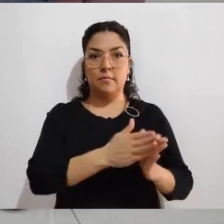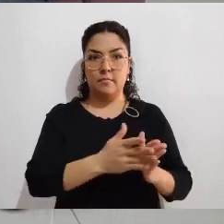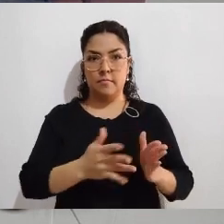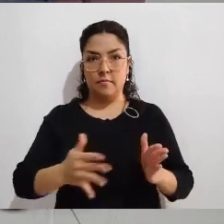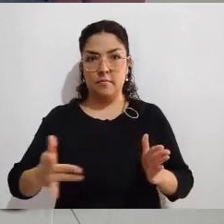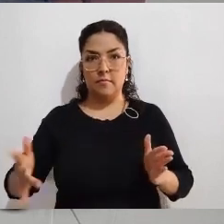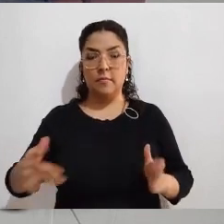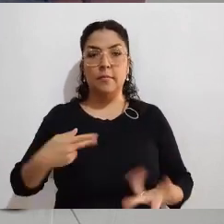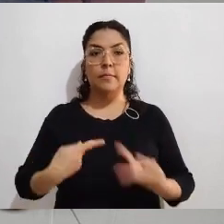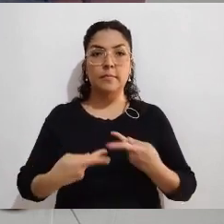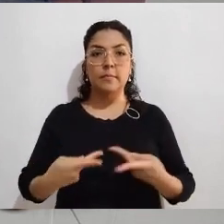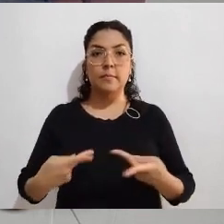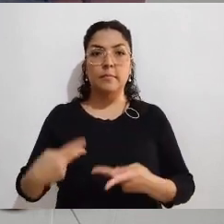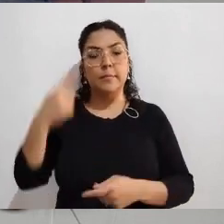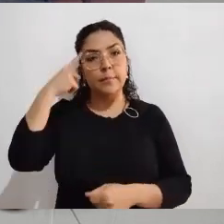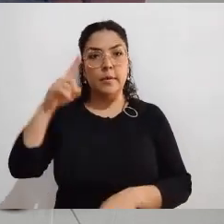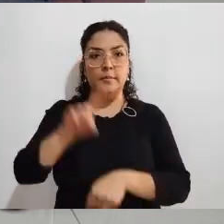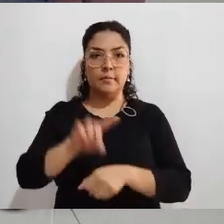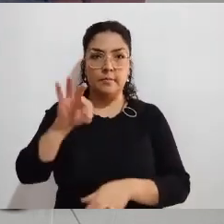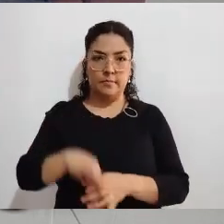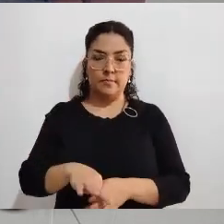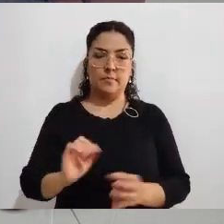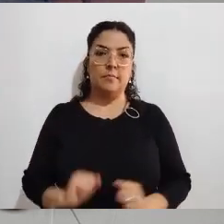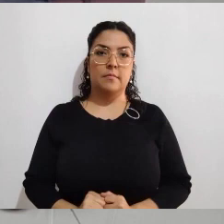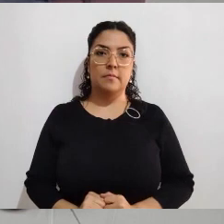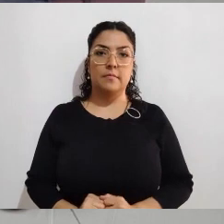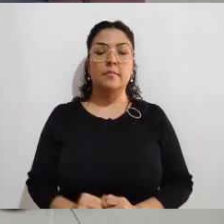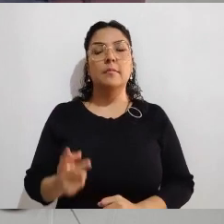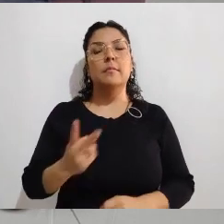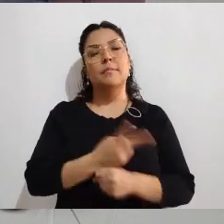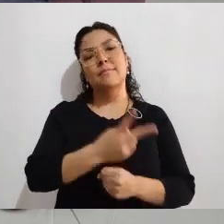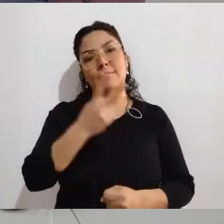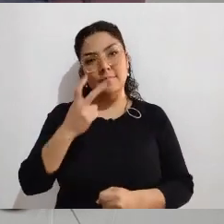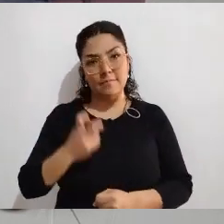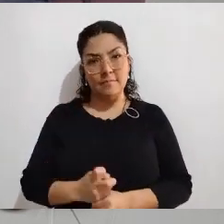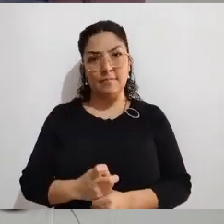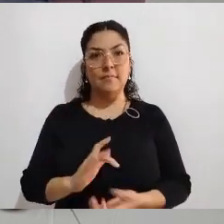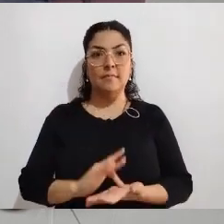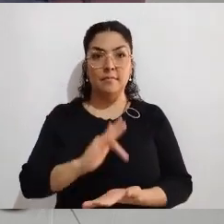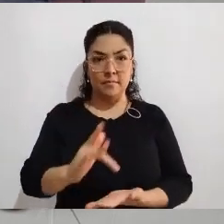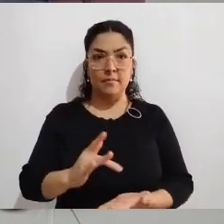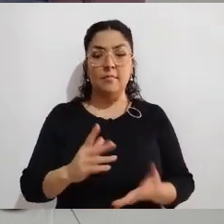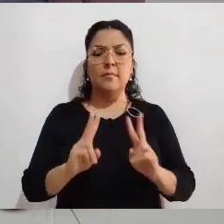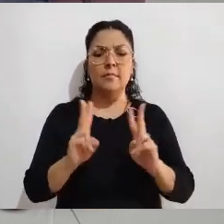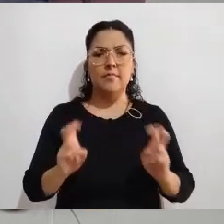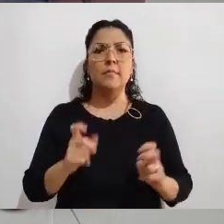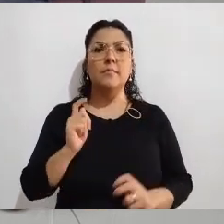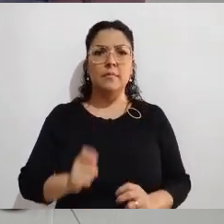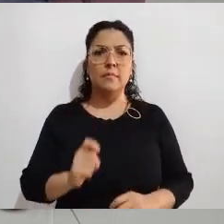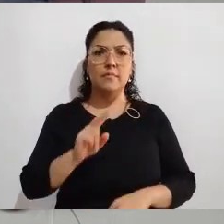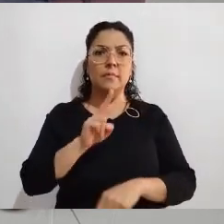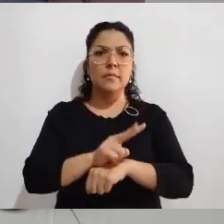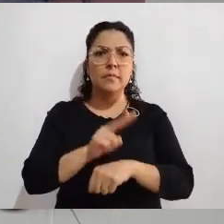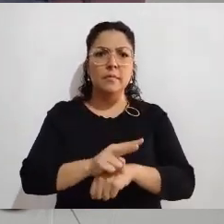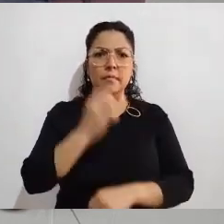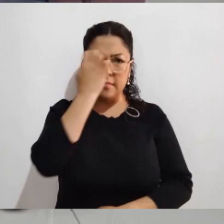anteriormente nos había platicado, pero creo que vale la pena, y le queremos agradecer mucho que haya aceptado la invitación nuevamente, para hablar de la observación electoral.